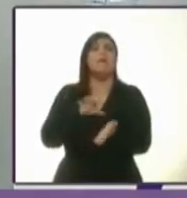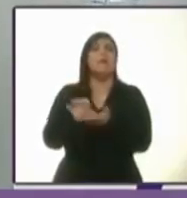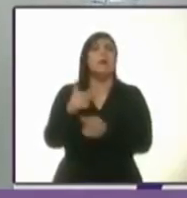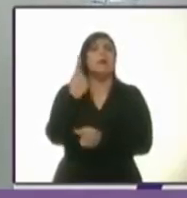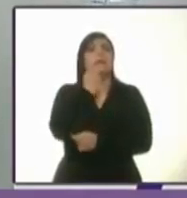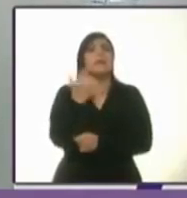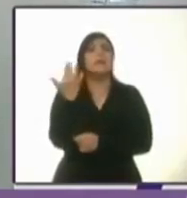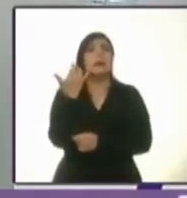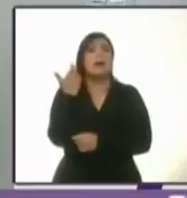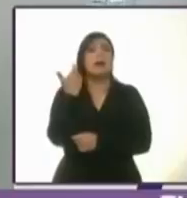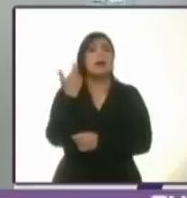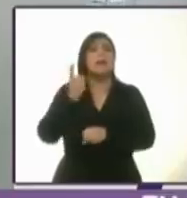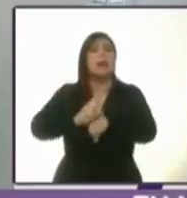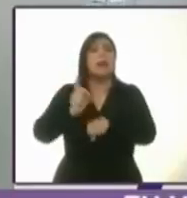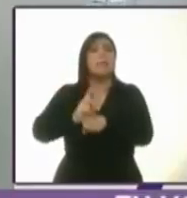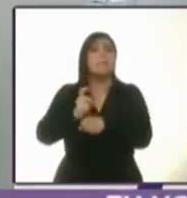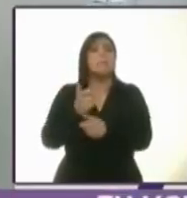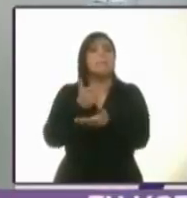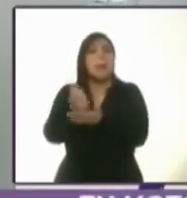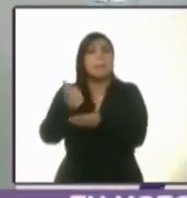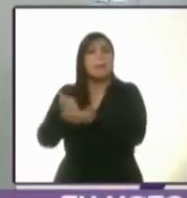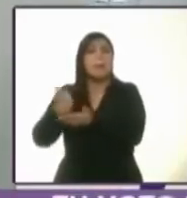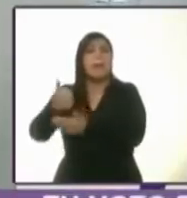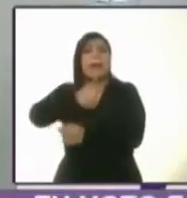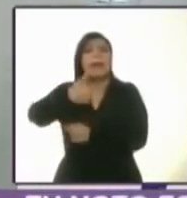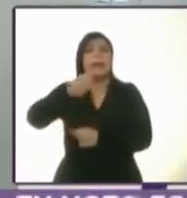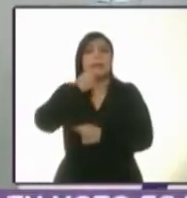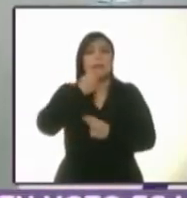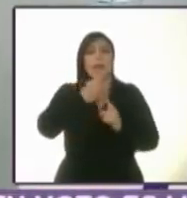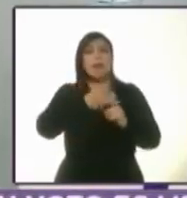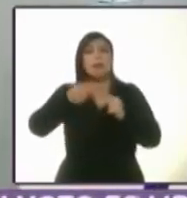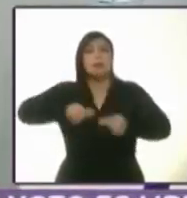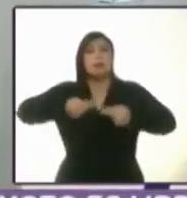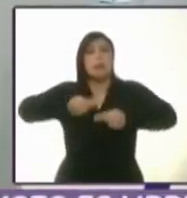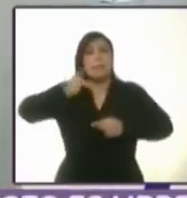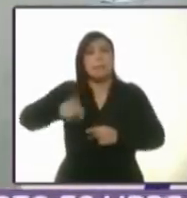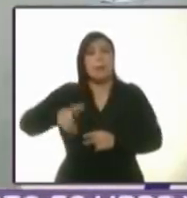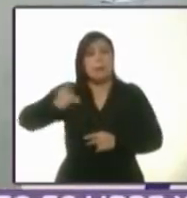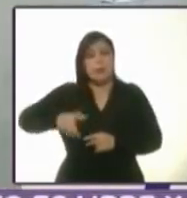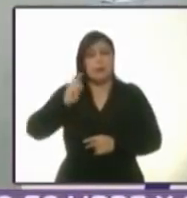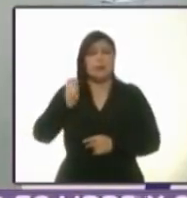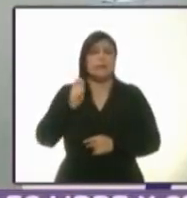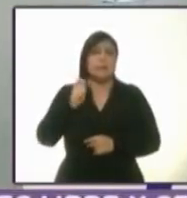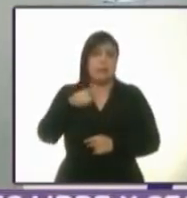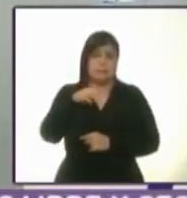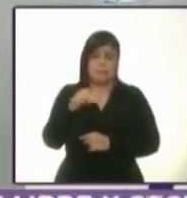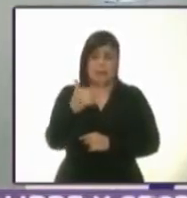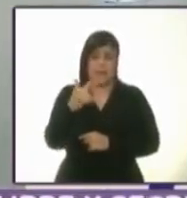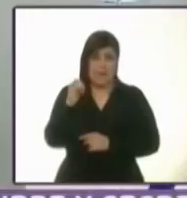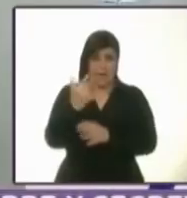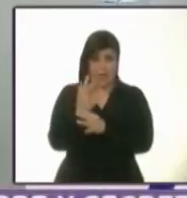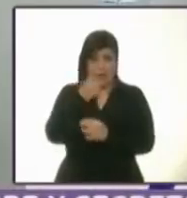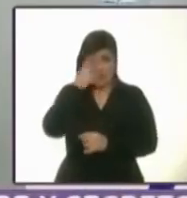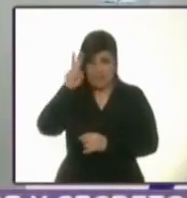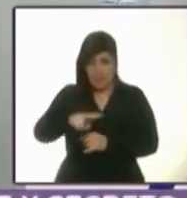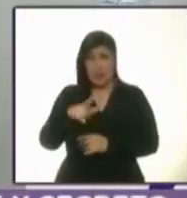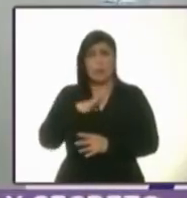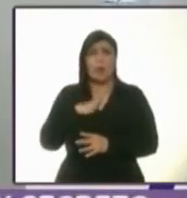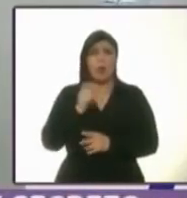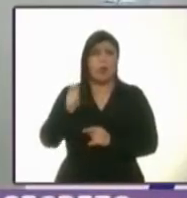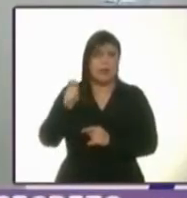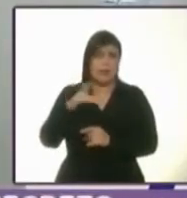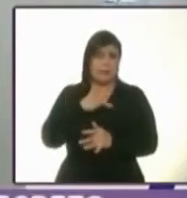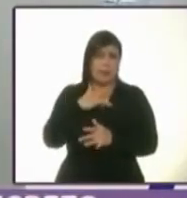de 150 pesos diarios por cada niña explotada. Según Mayra, la red de trata de la que ella era